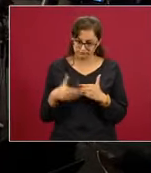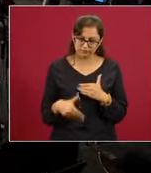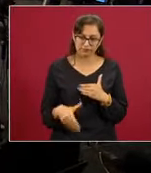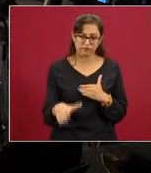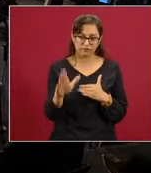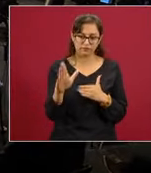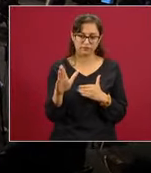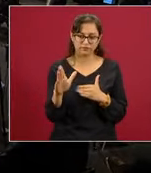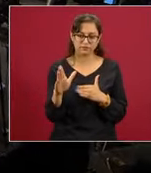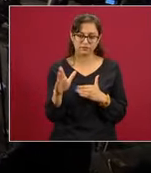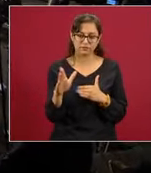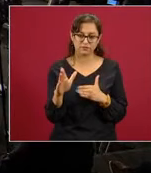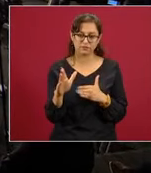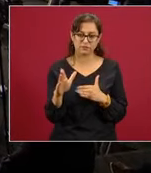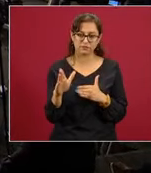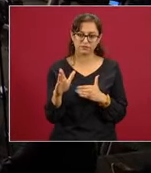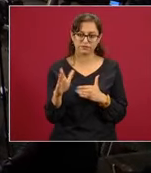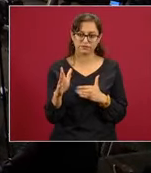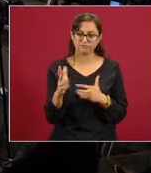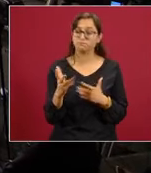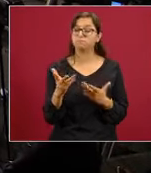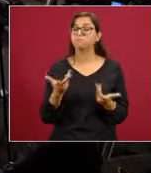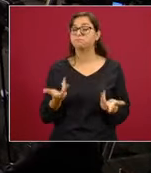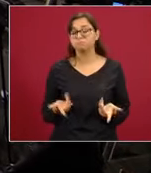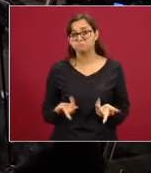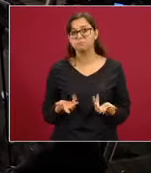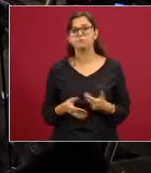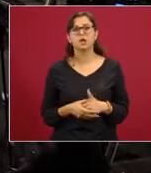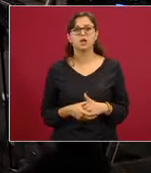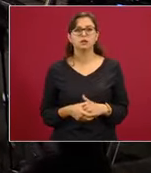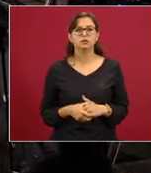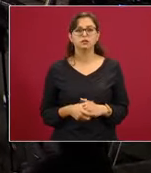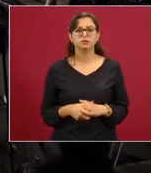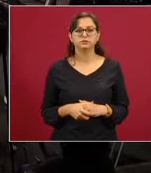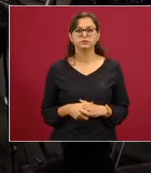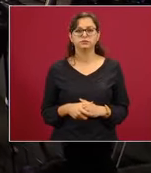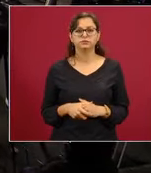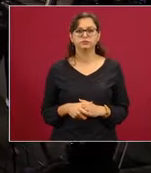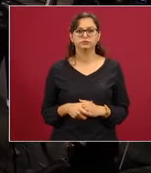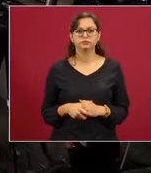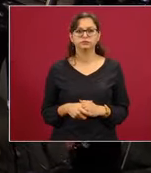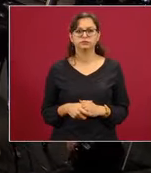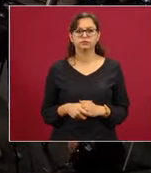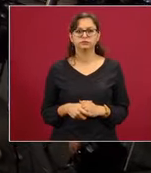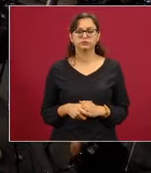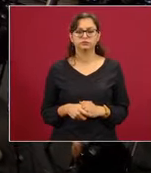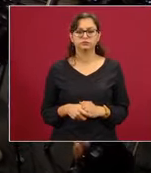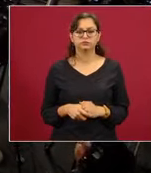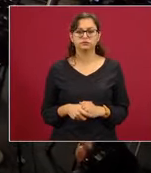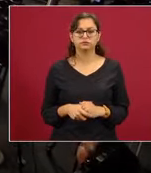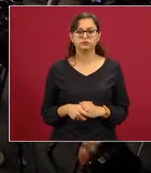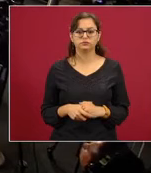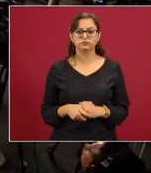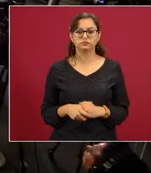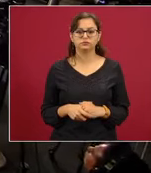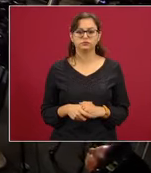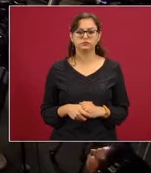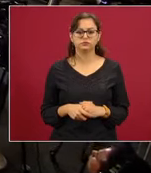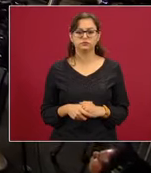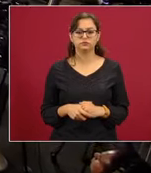se ha logrado